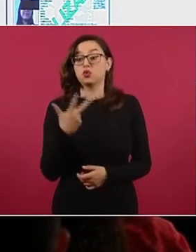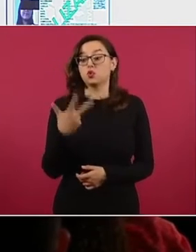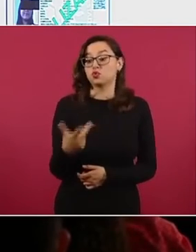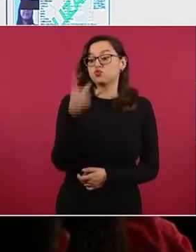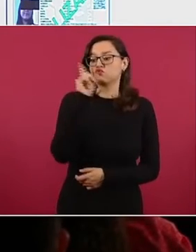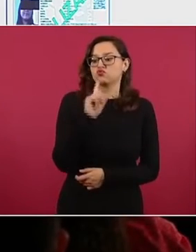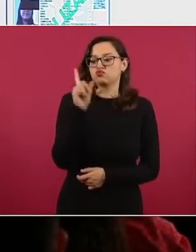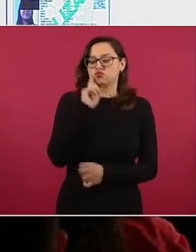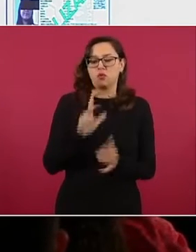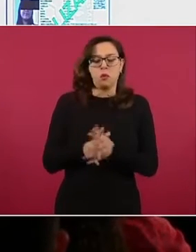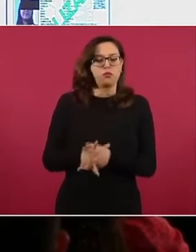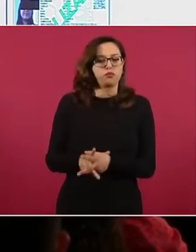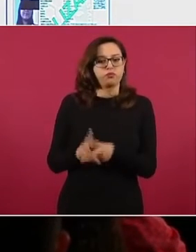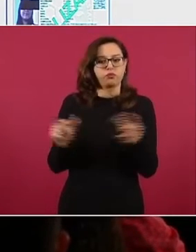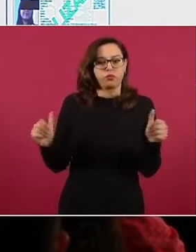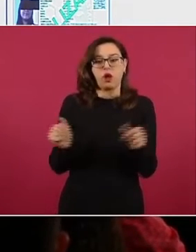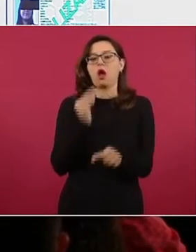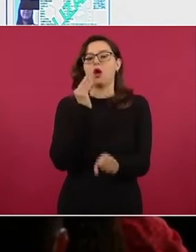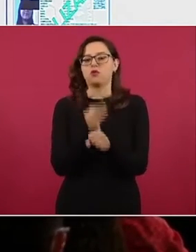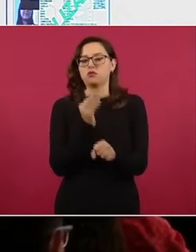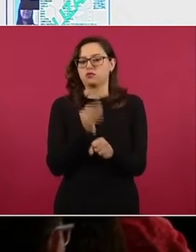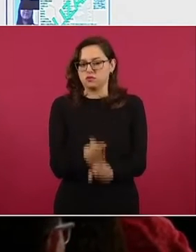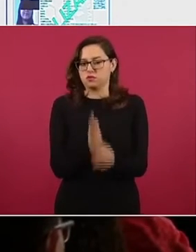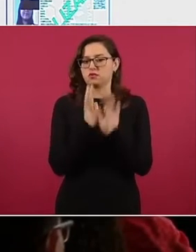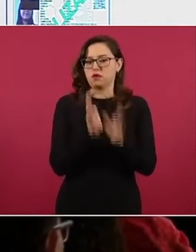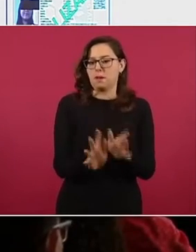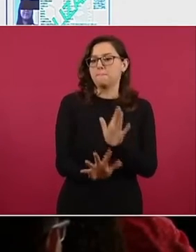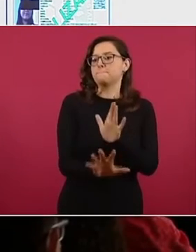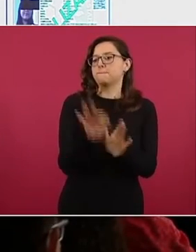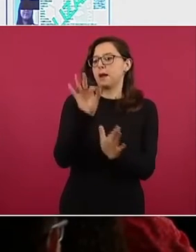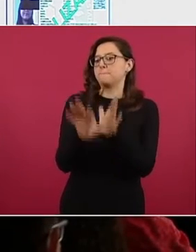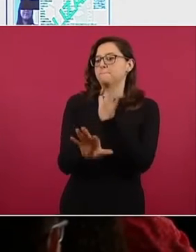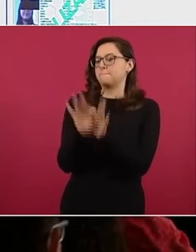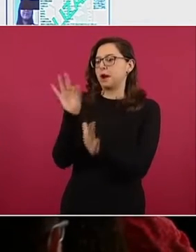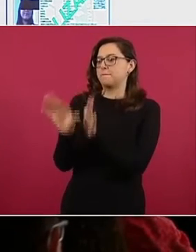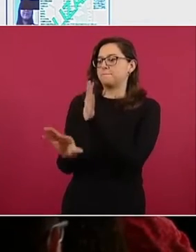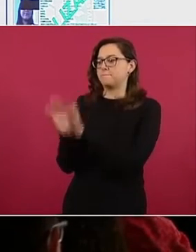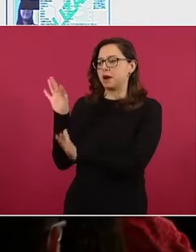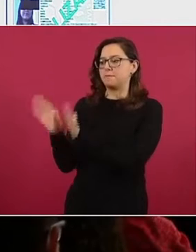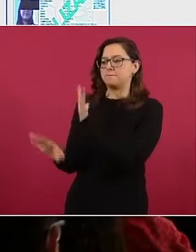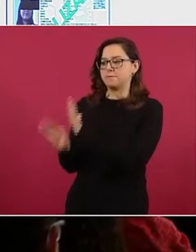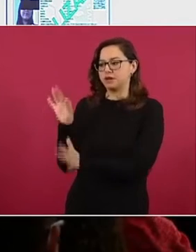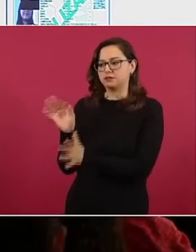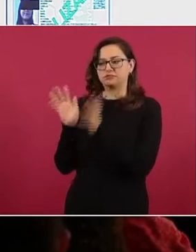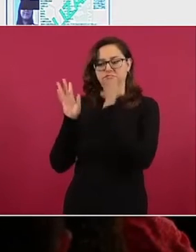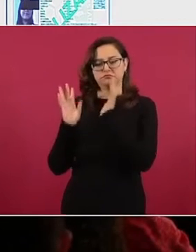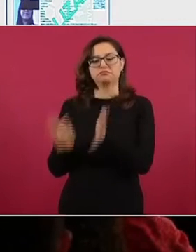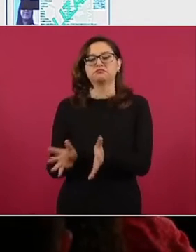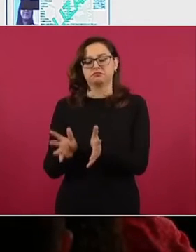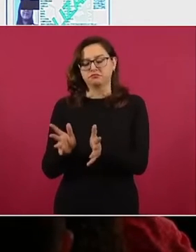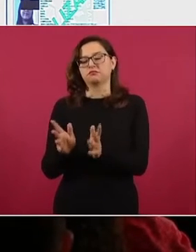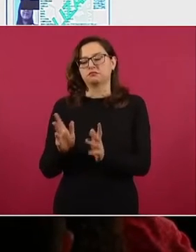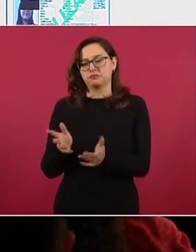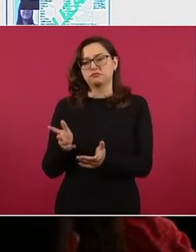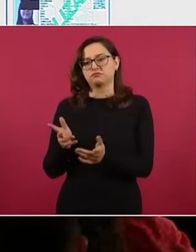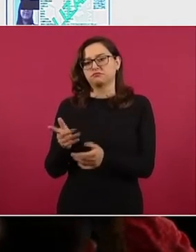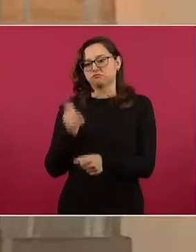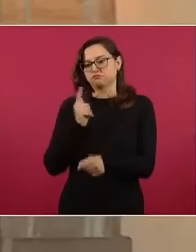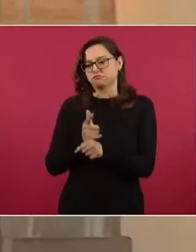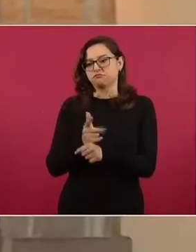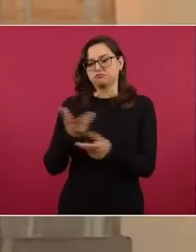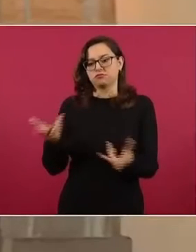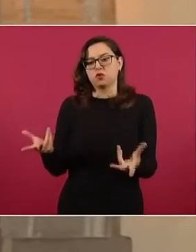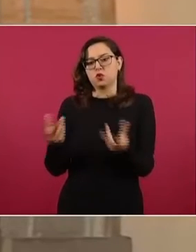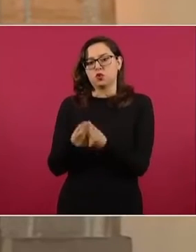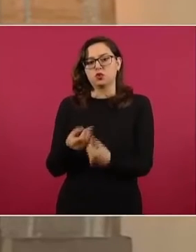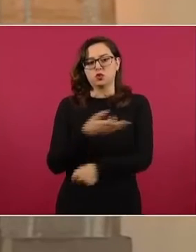ya fueron localizadas, ya se levantaron las alertas y ya se encuentran con